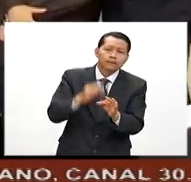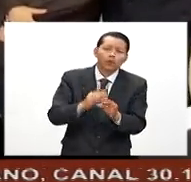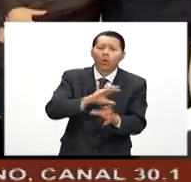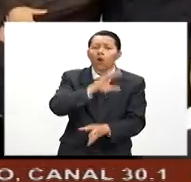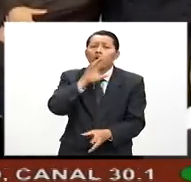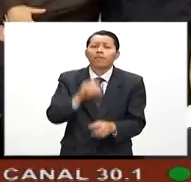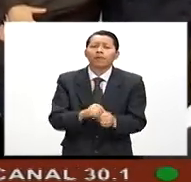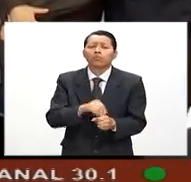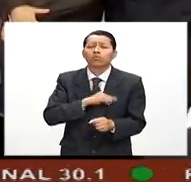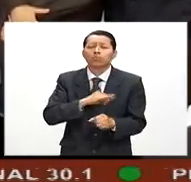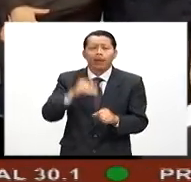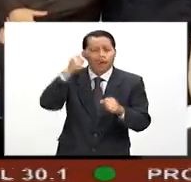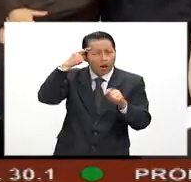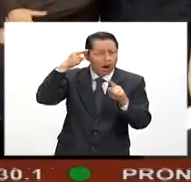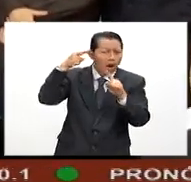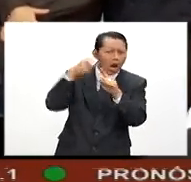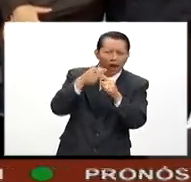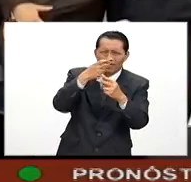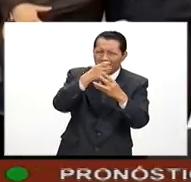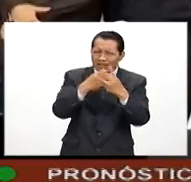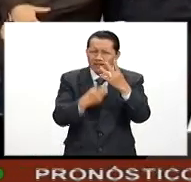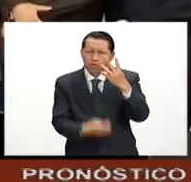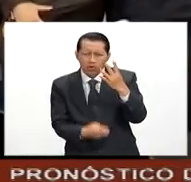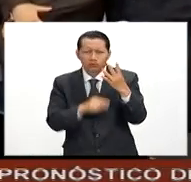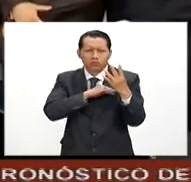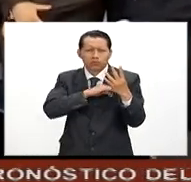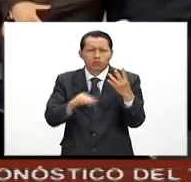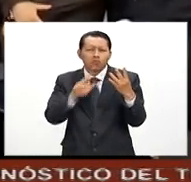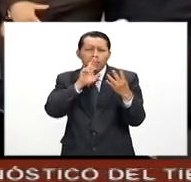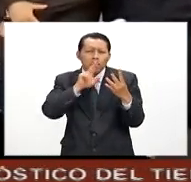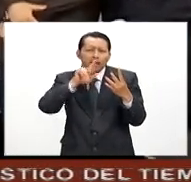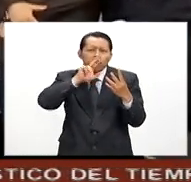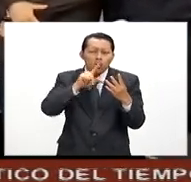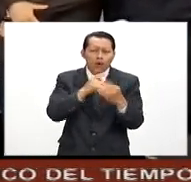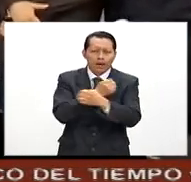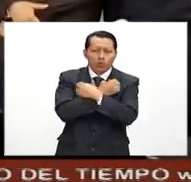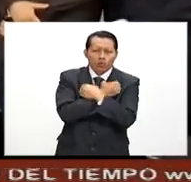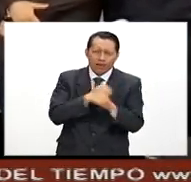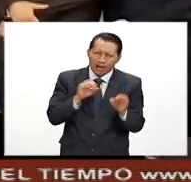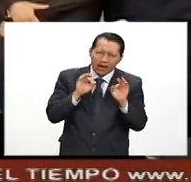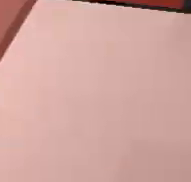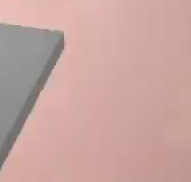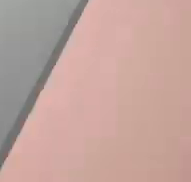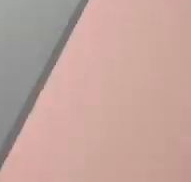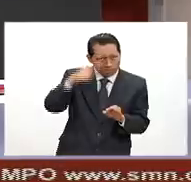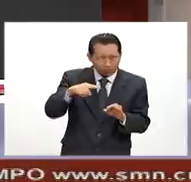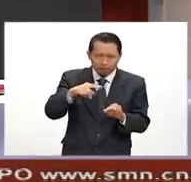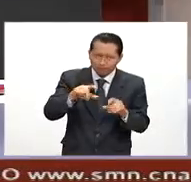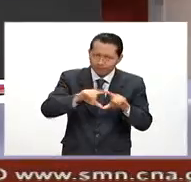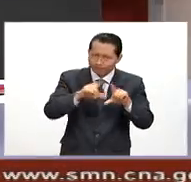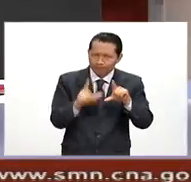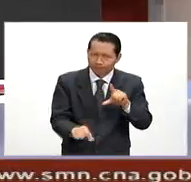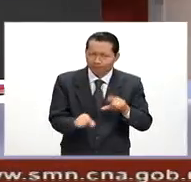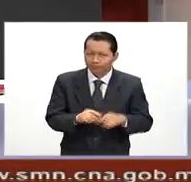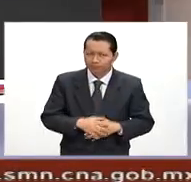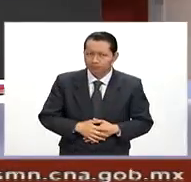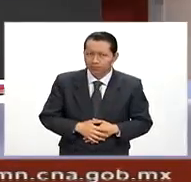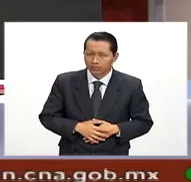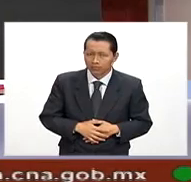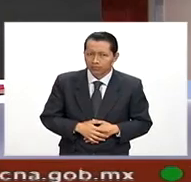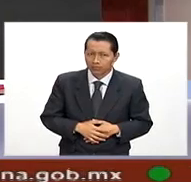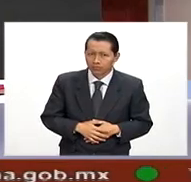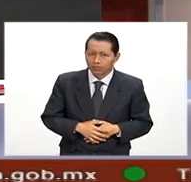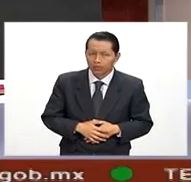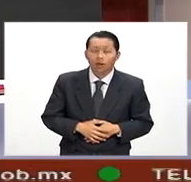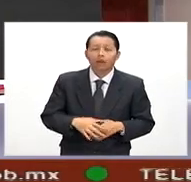los objetivos de mejorar la educación en nuestro país. Se elevó a